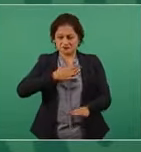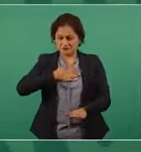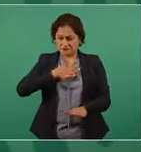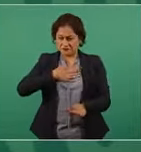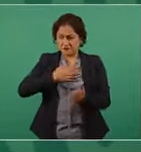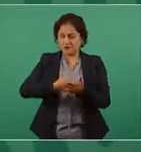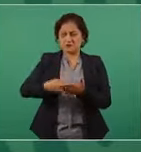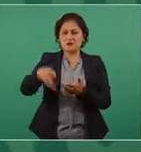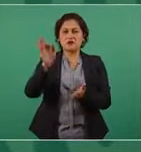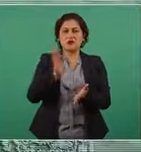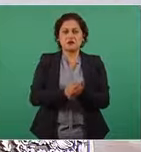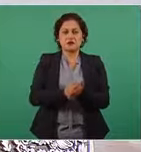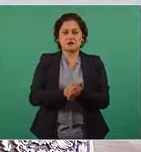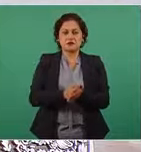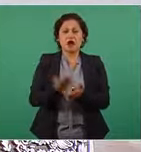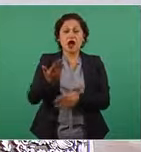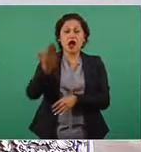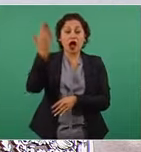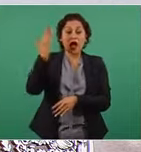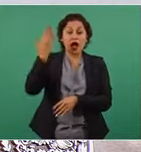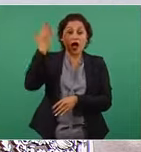no se le había tomado en cuenta